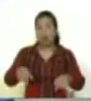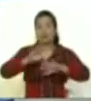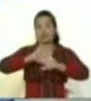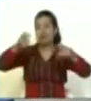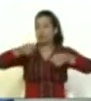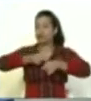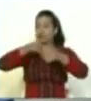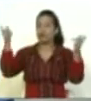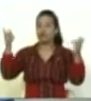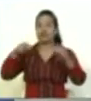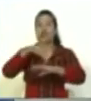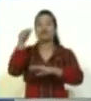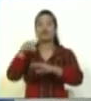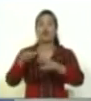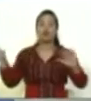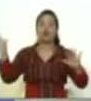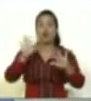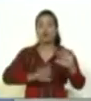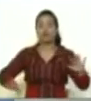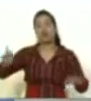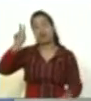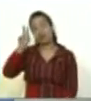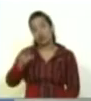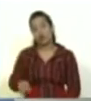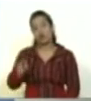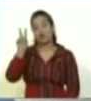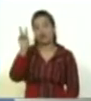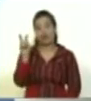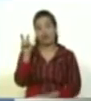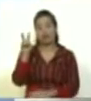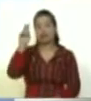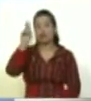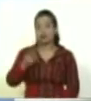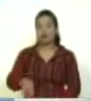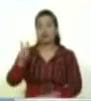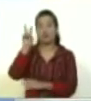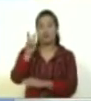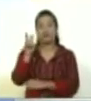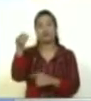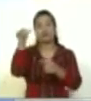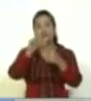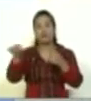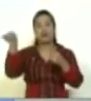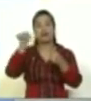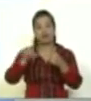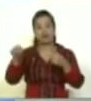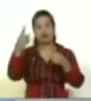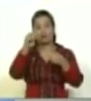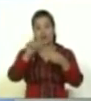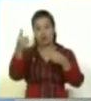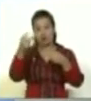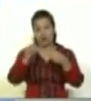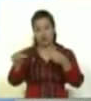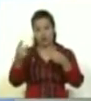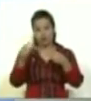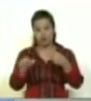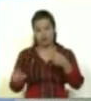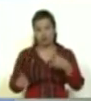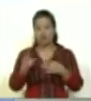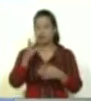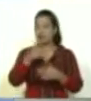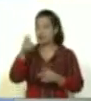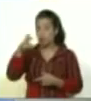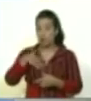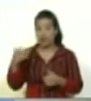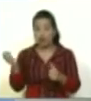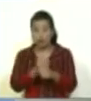el periódico va a salir todos los viernes. Ok. El periódico va a salir... ¿Y semanario? Semanario. El periódico va a salir todos los viernes y lo va a poder